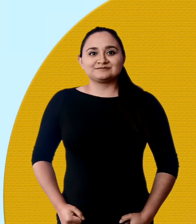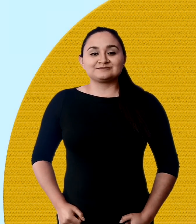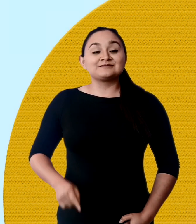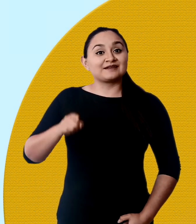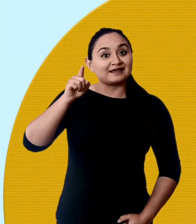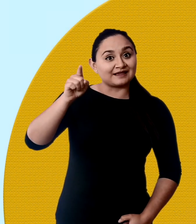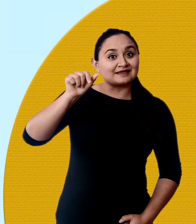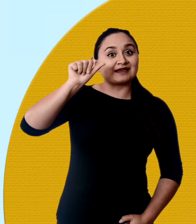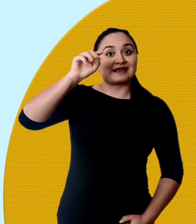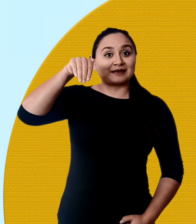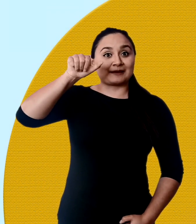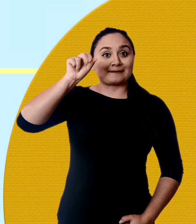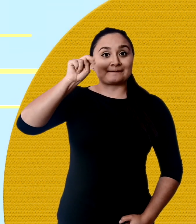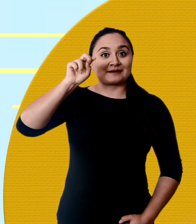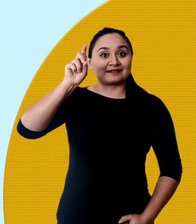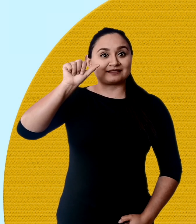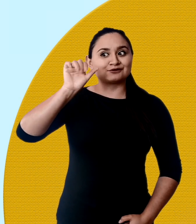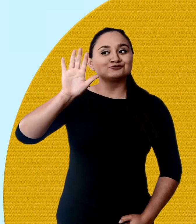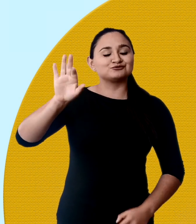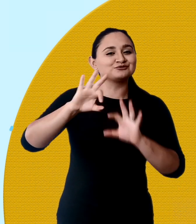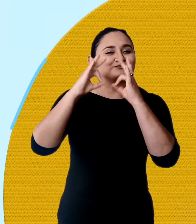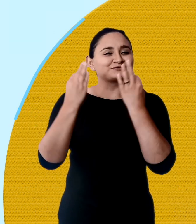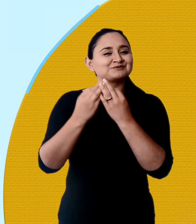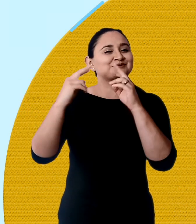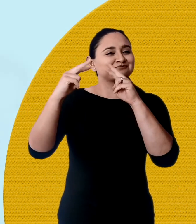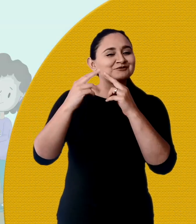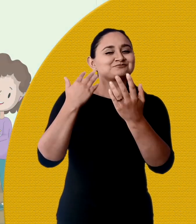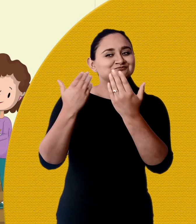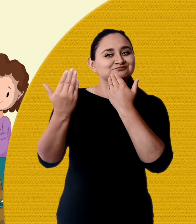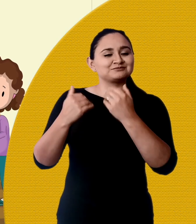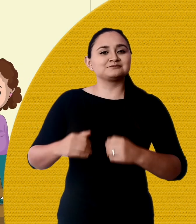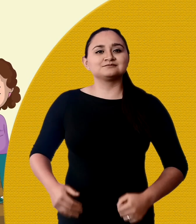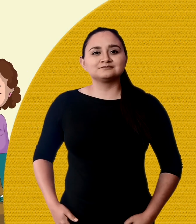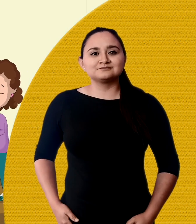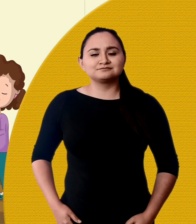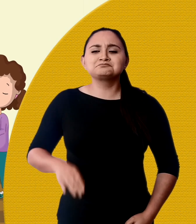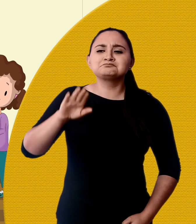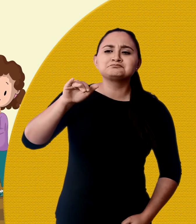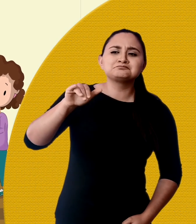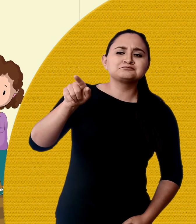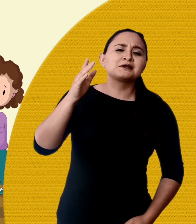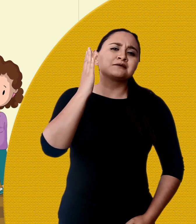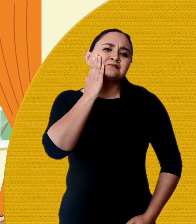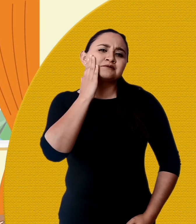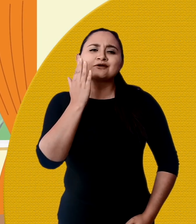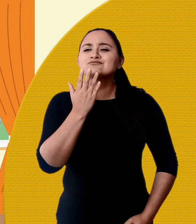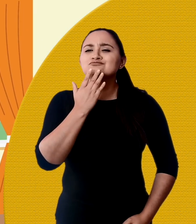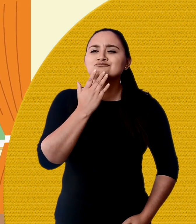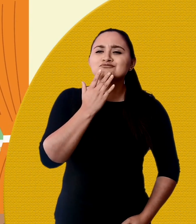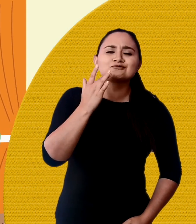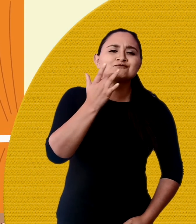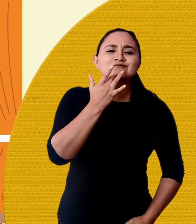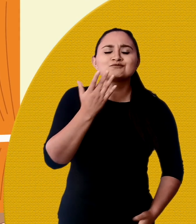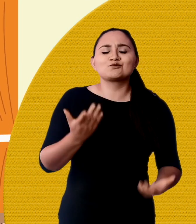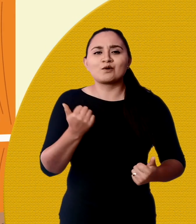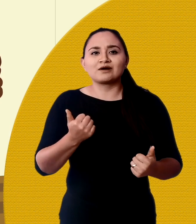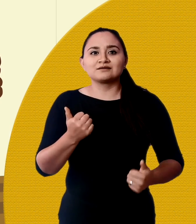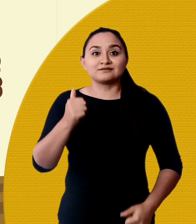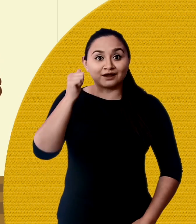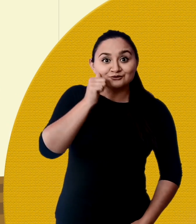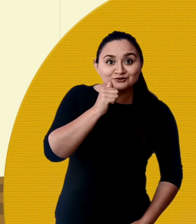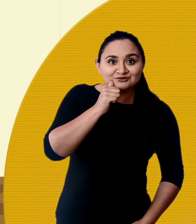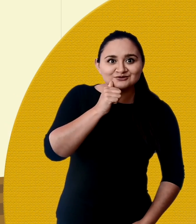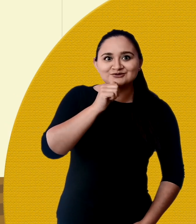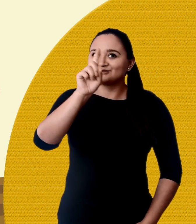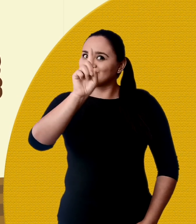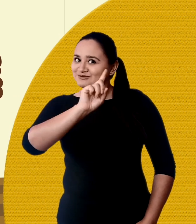Vamos a conocer a Amanda y su familia. ¿Cuál es el color favorito de mi nami? Azul. ¡No!